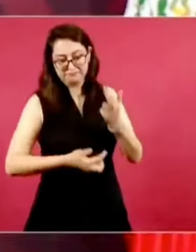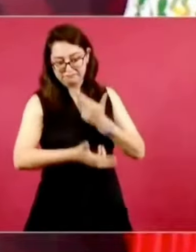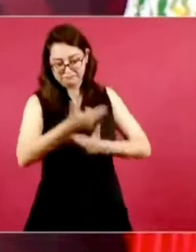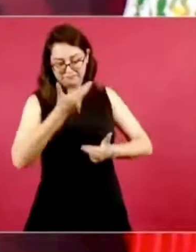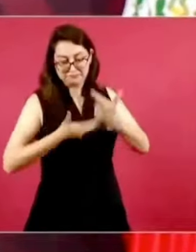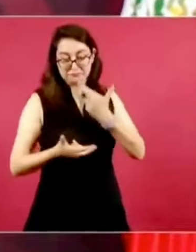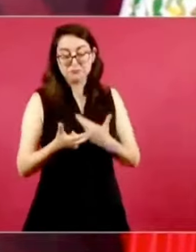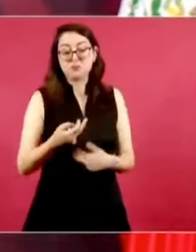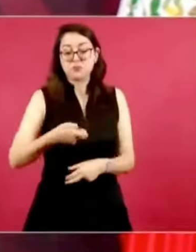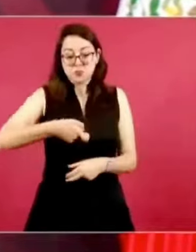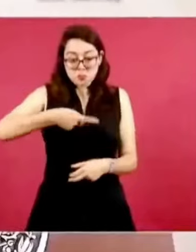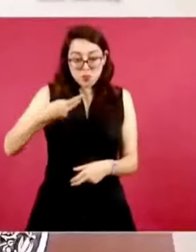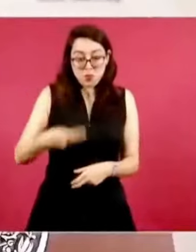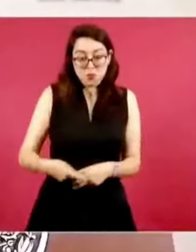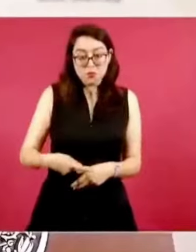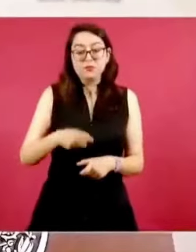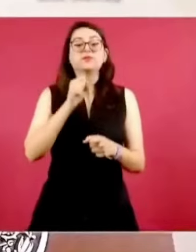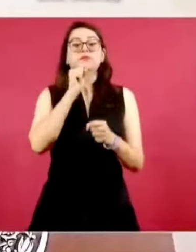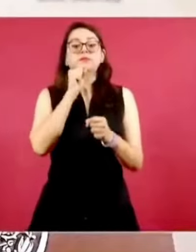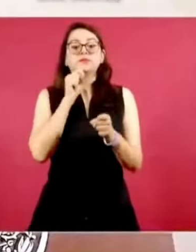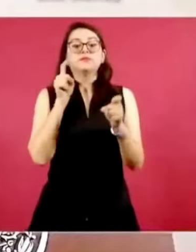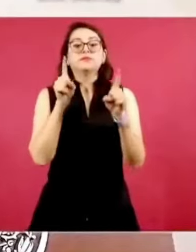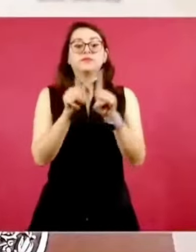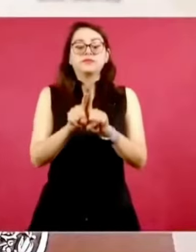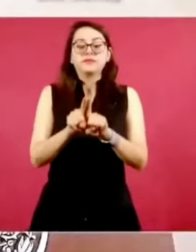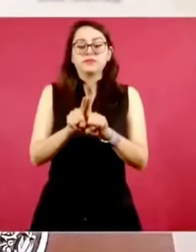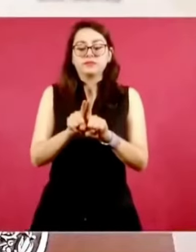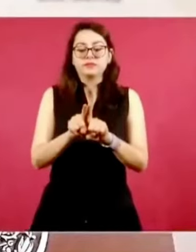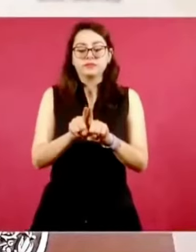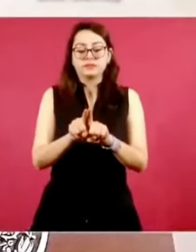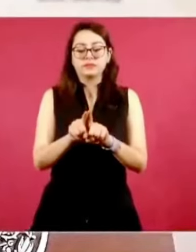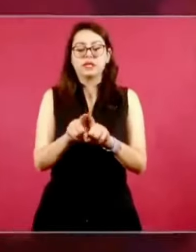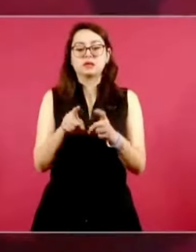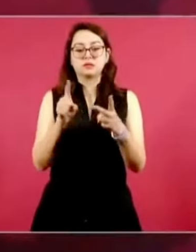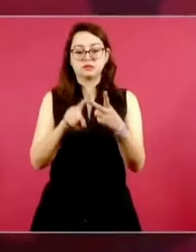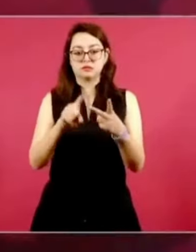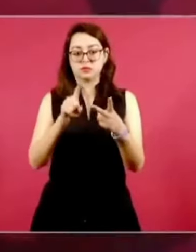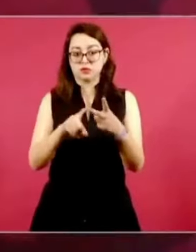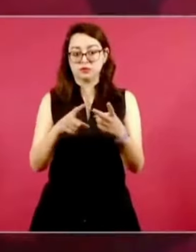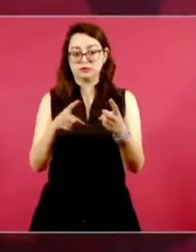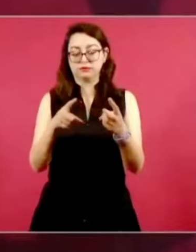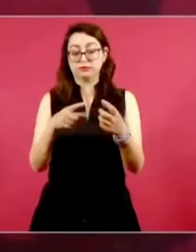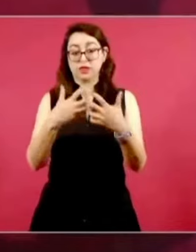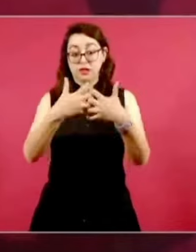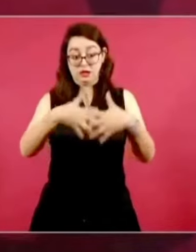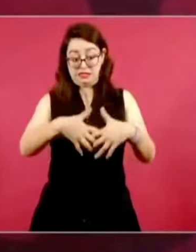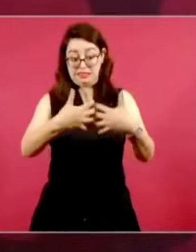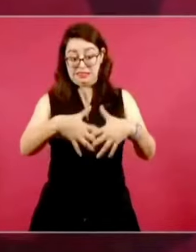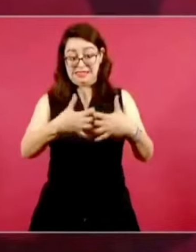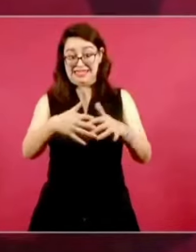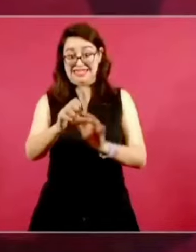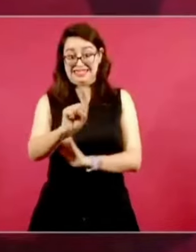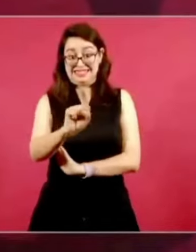se hizo también con la salinera exportadora de sal